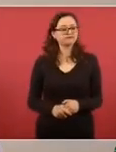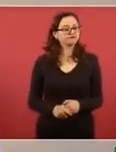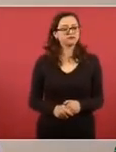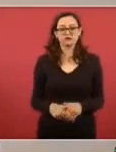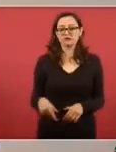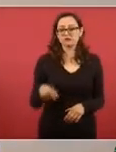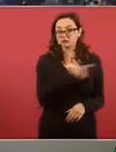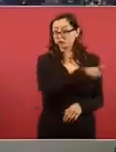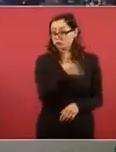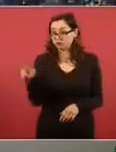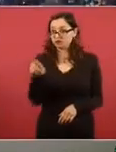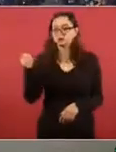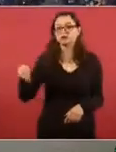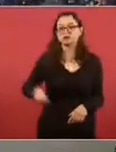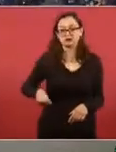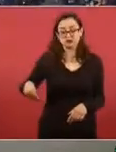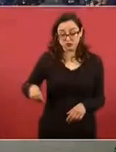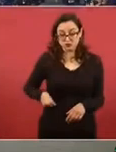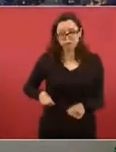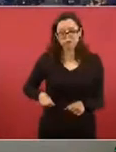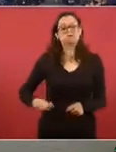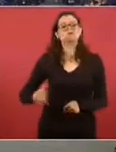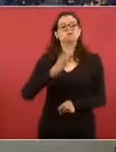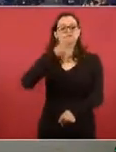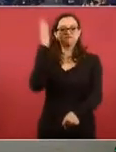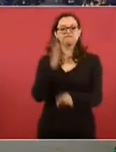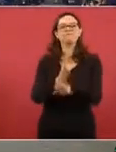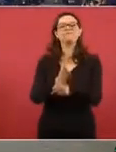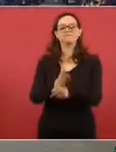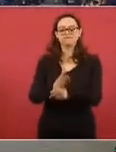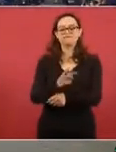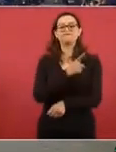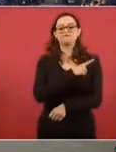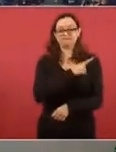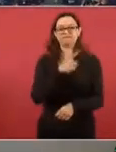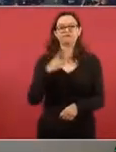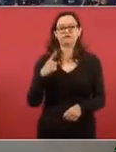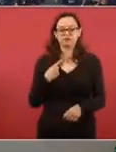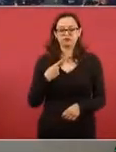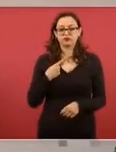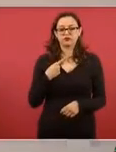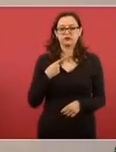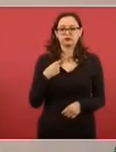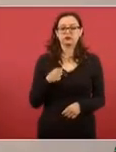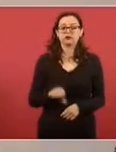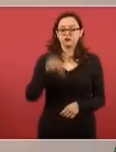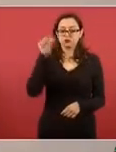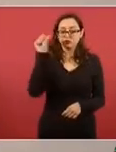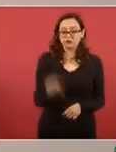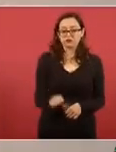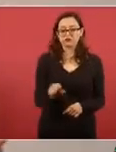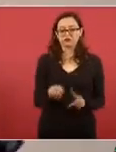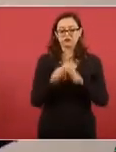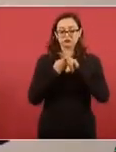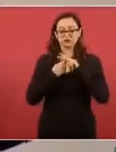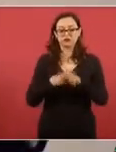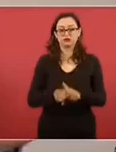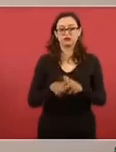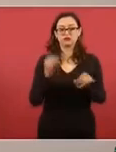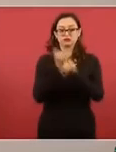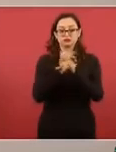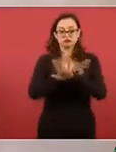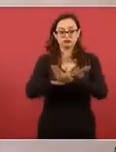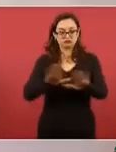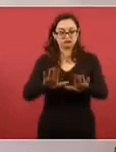son de carácter público. Publicar esta información abre al escrutinio público nuestro